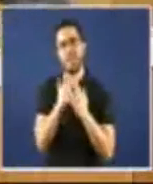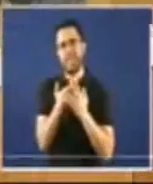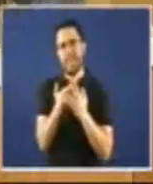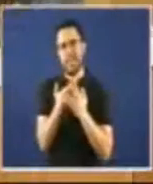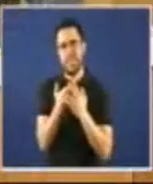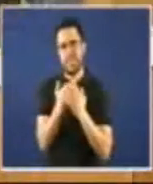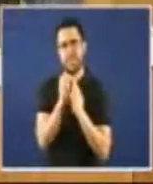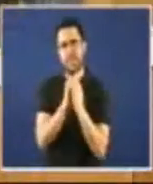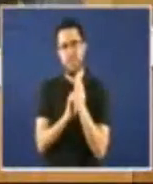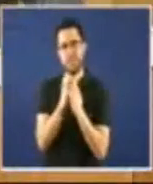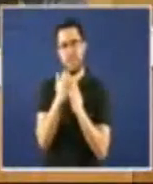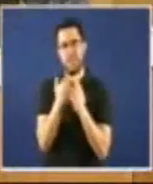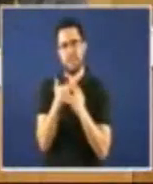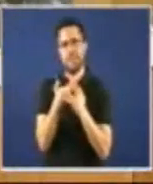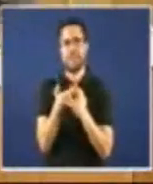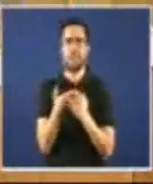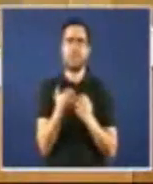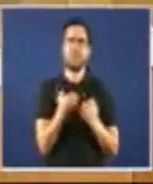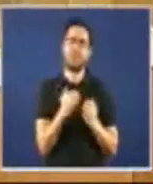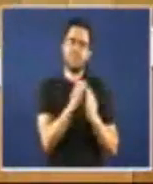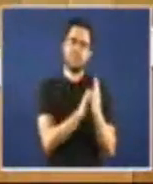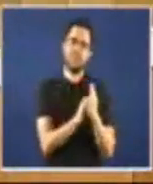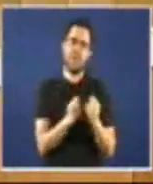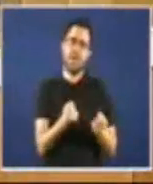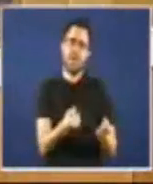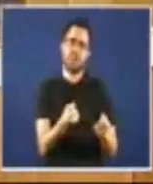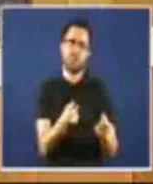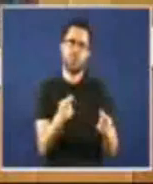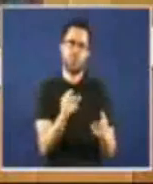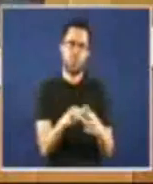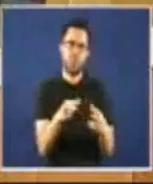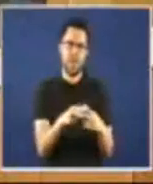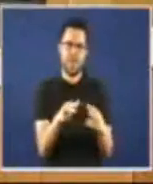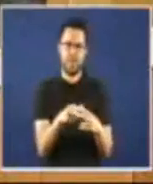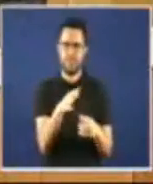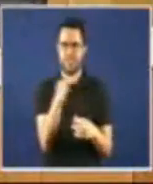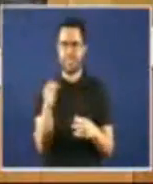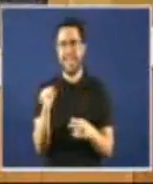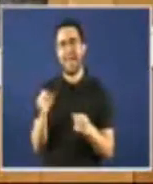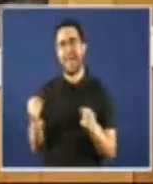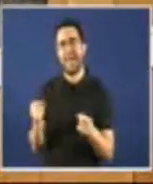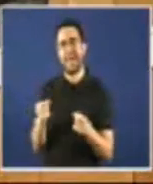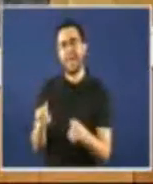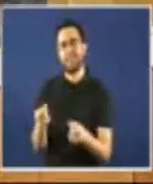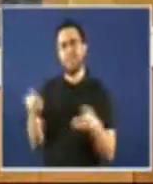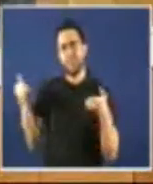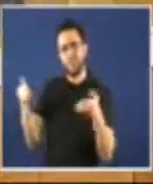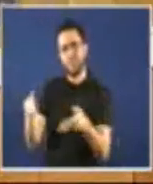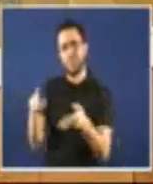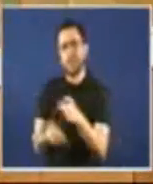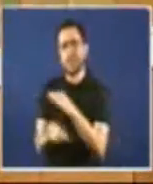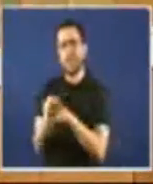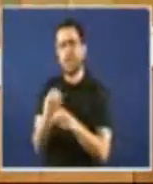reducción de gasto social. Dentro desa reducción, o gasto destinado a producción de bens públicos de carácter social reduce-se en euros